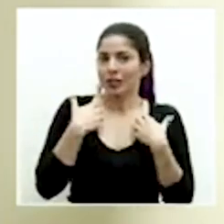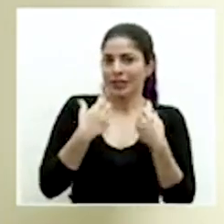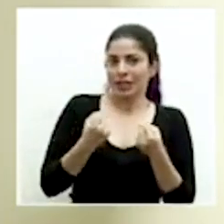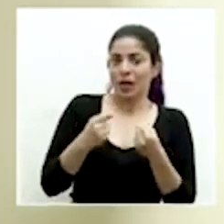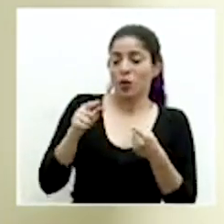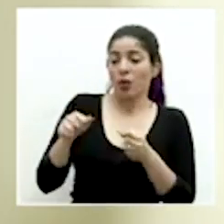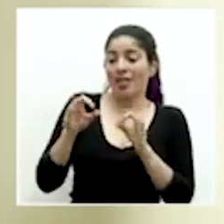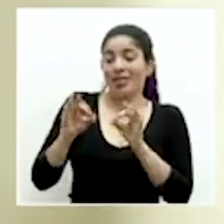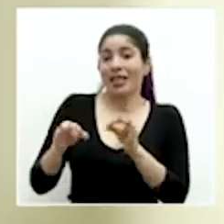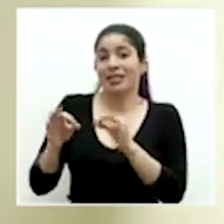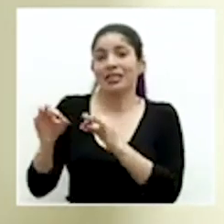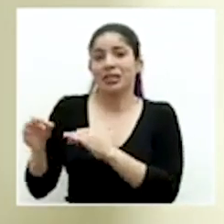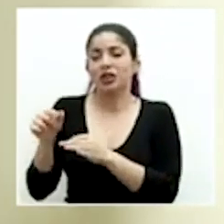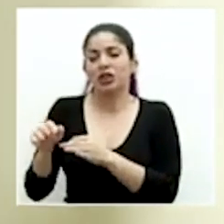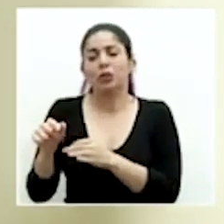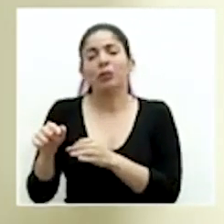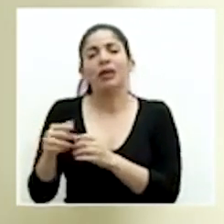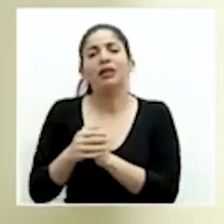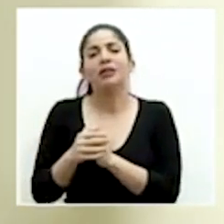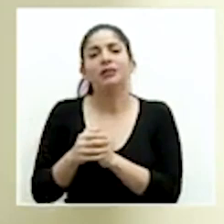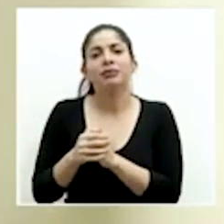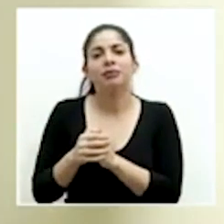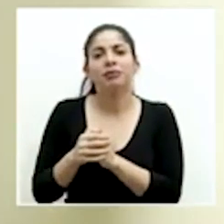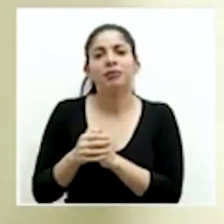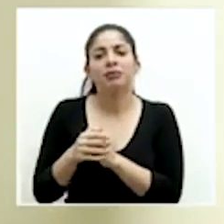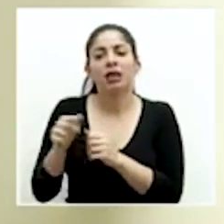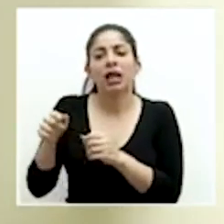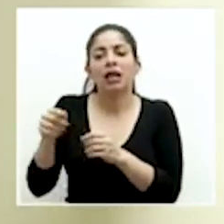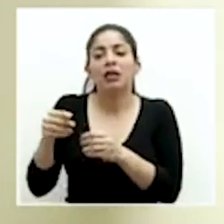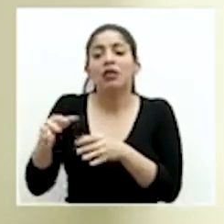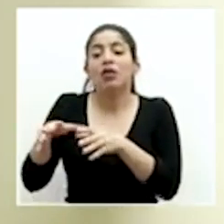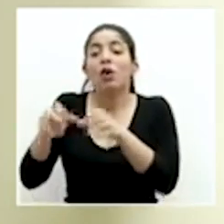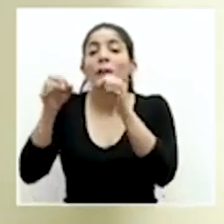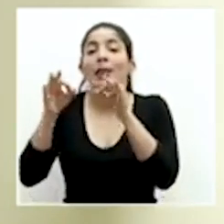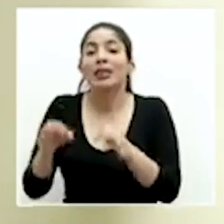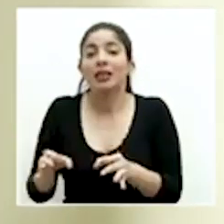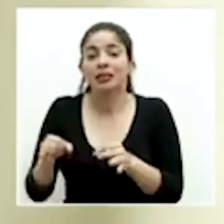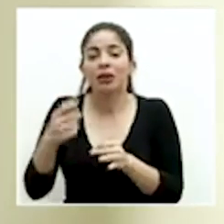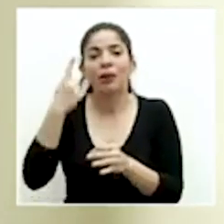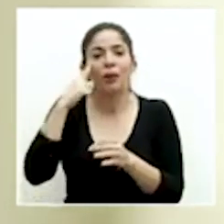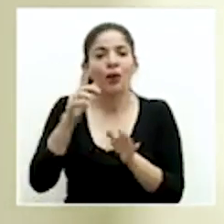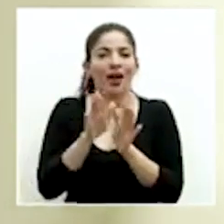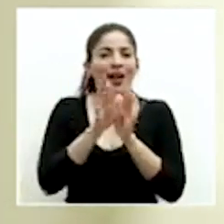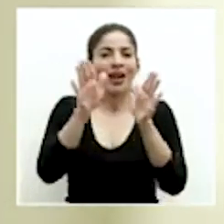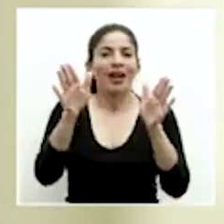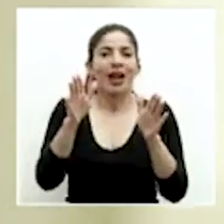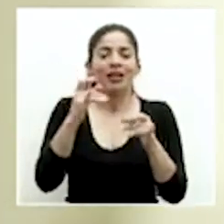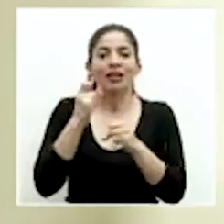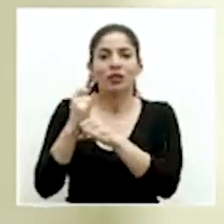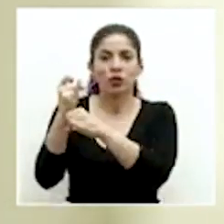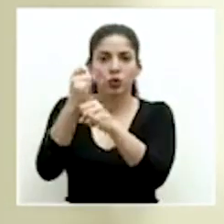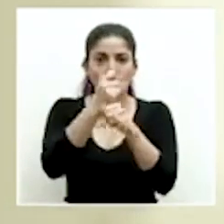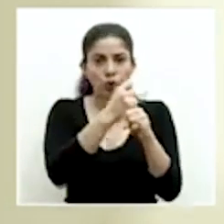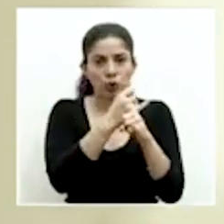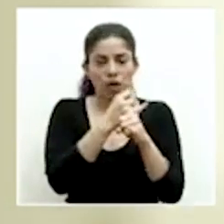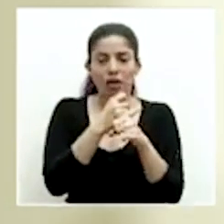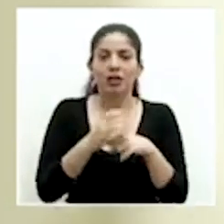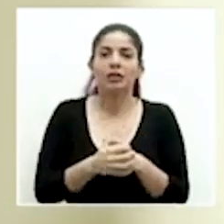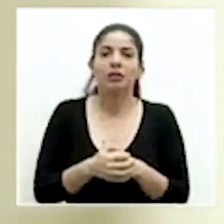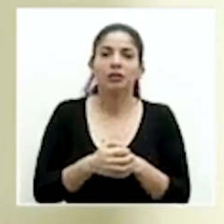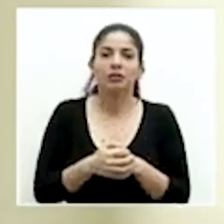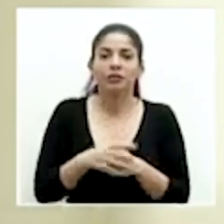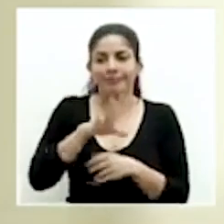realidad estas decisiones se toman a la luz de toda la integralidad interinstitucional e intersectorial